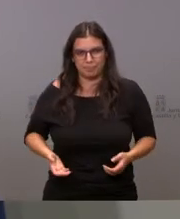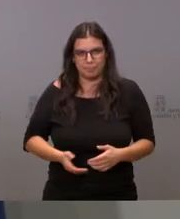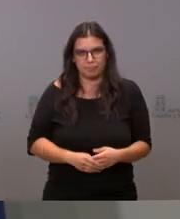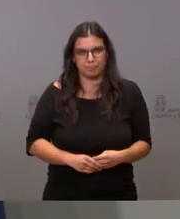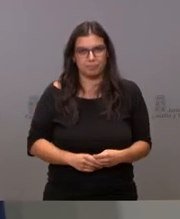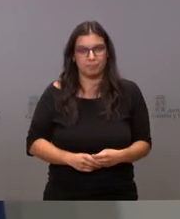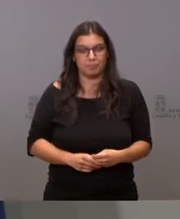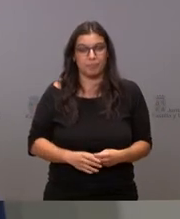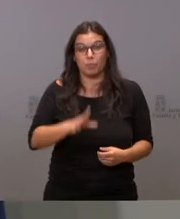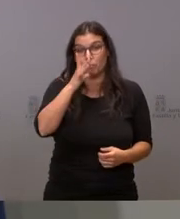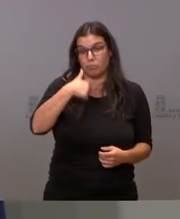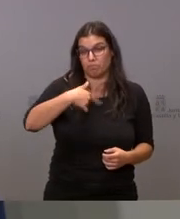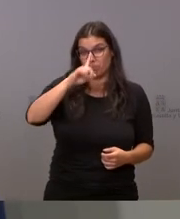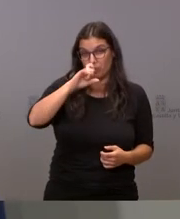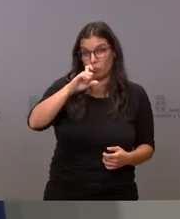porque si yo no recuerdo mal